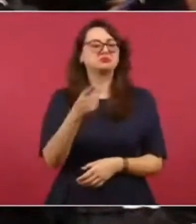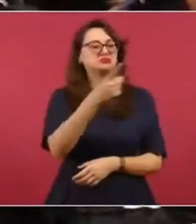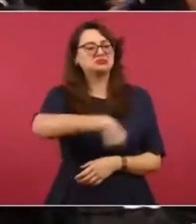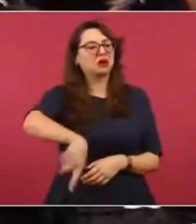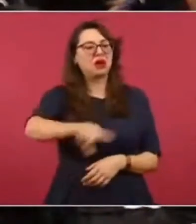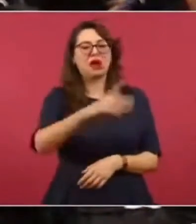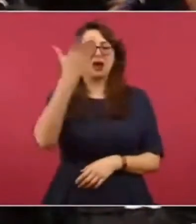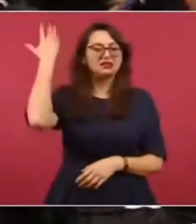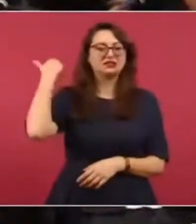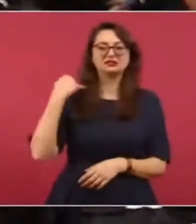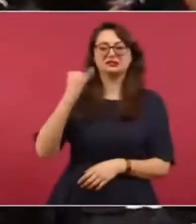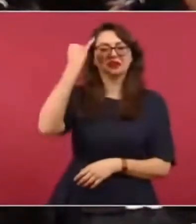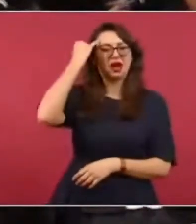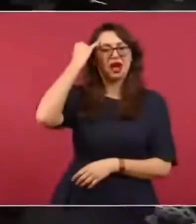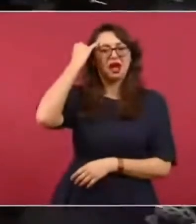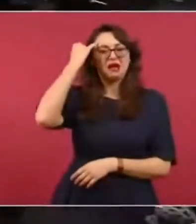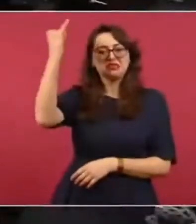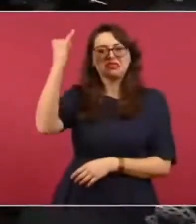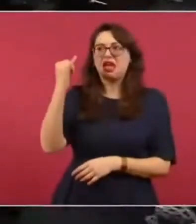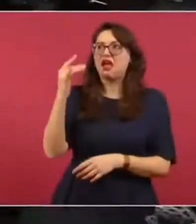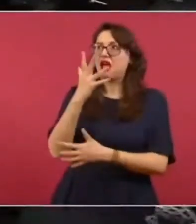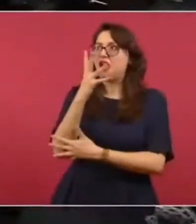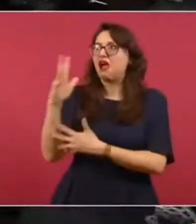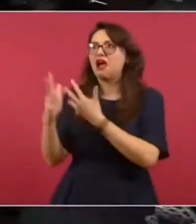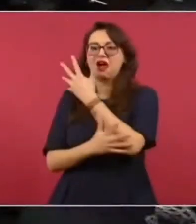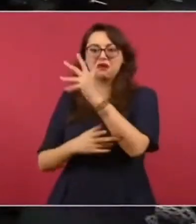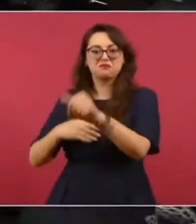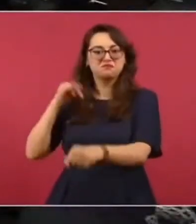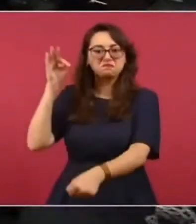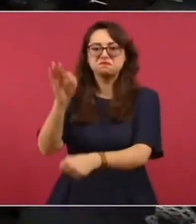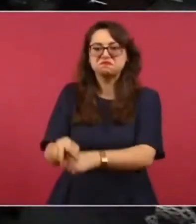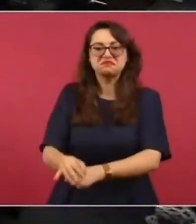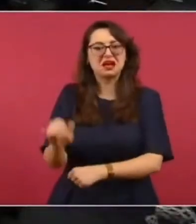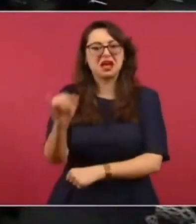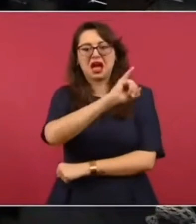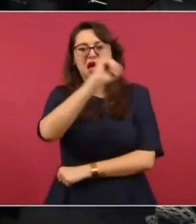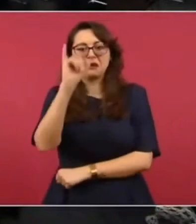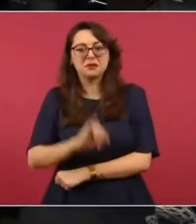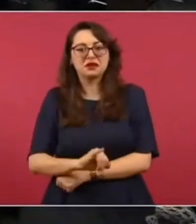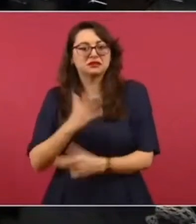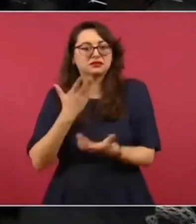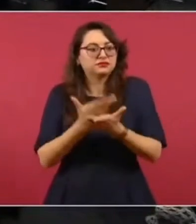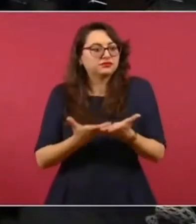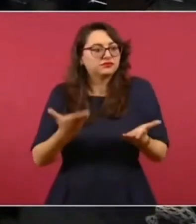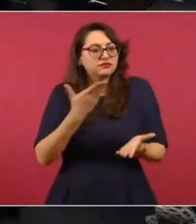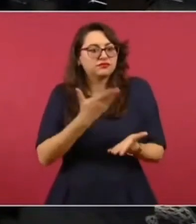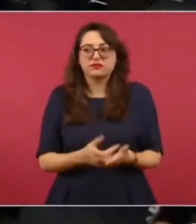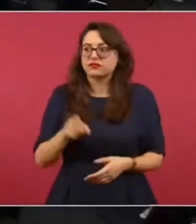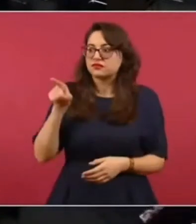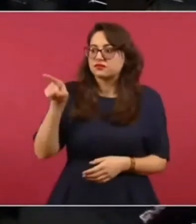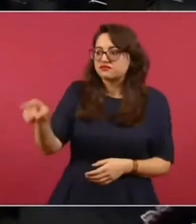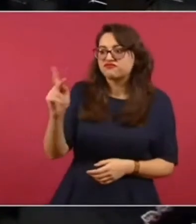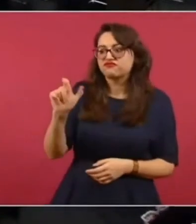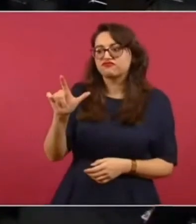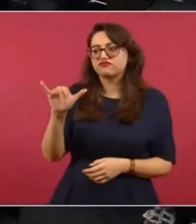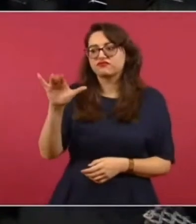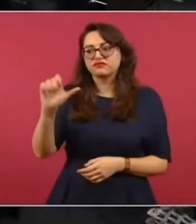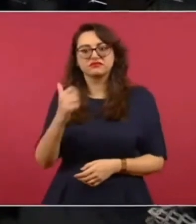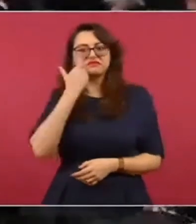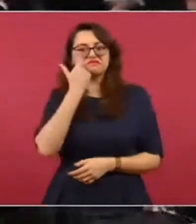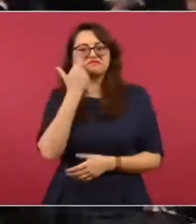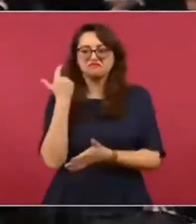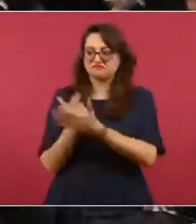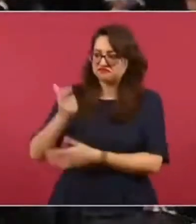posicionamiento por el dinero, la gran cantidad de millones de dólares que quiere Calica de indemnización de